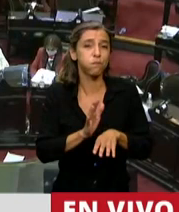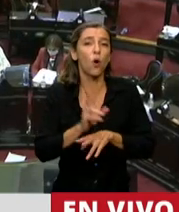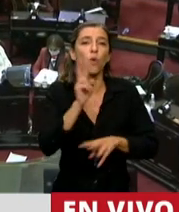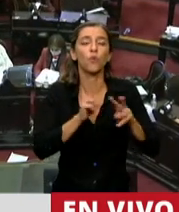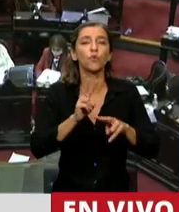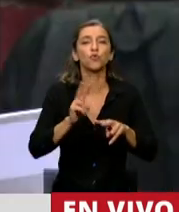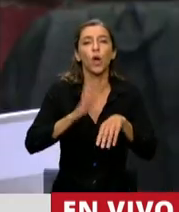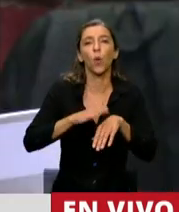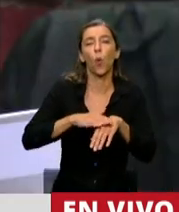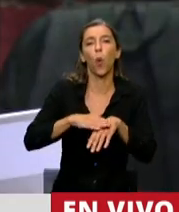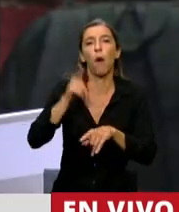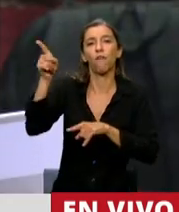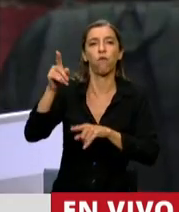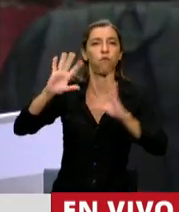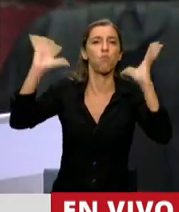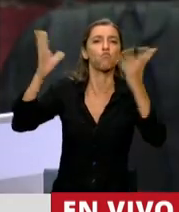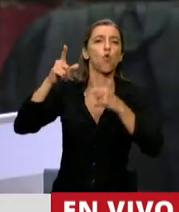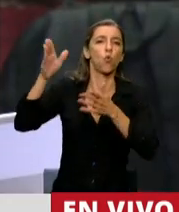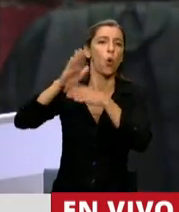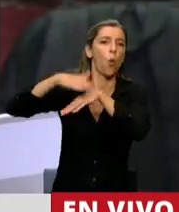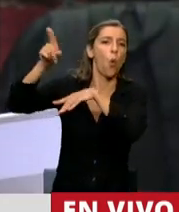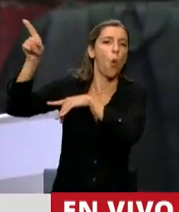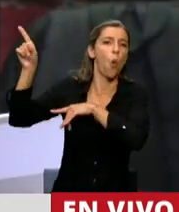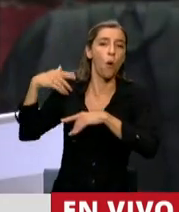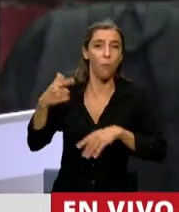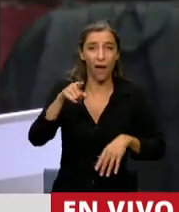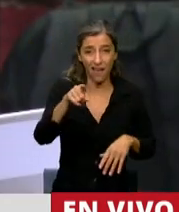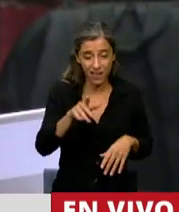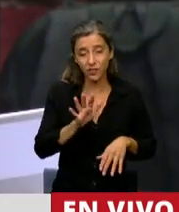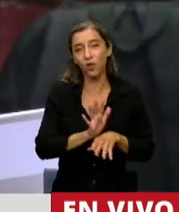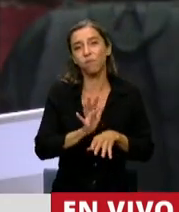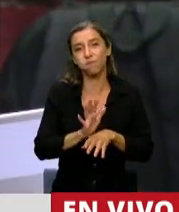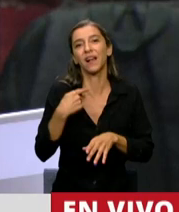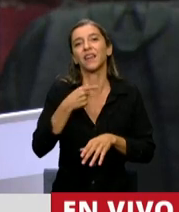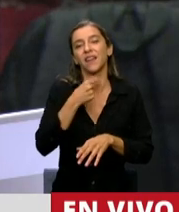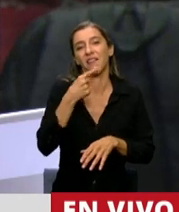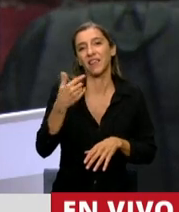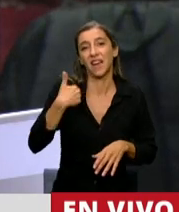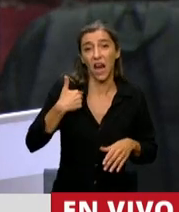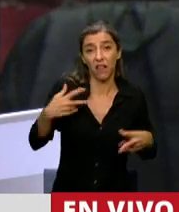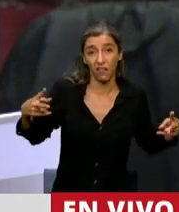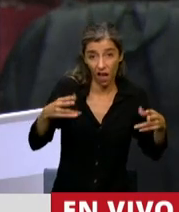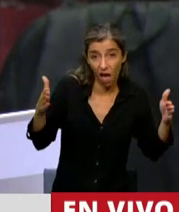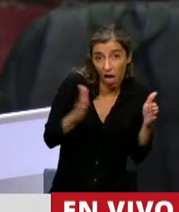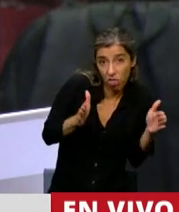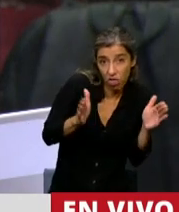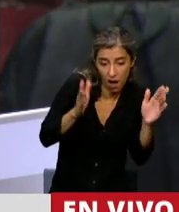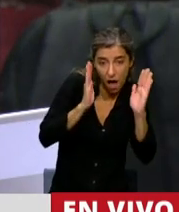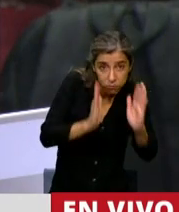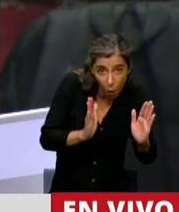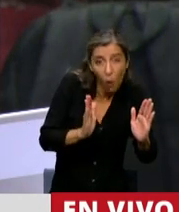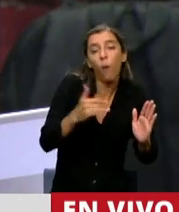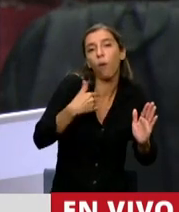afuera, es externa, la culpa la tiene el mundo. La restricción externa es atraso productivo argentino y el atraso productivo